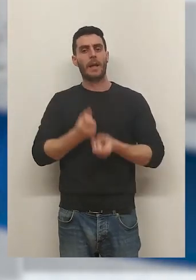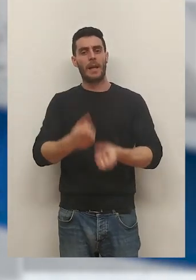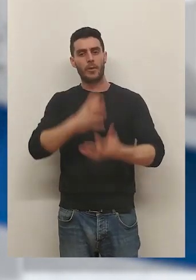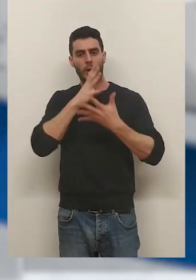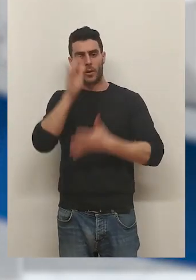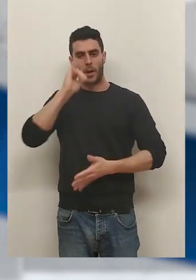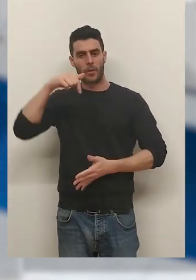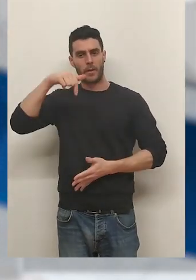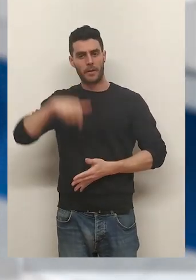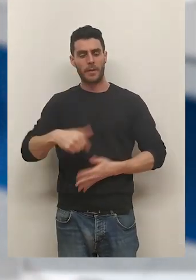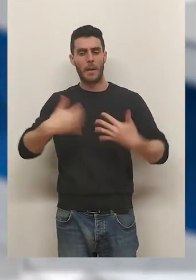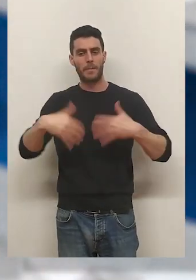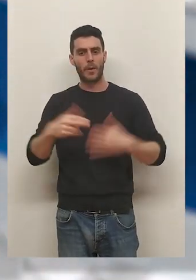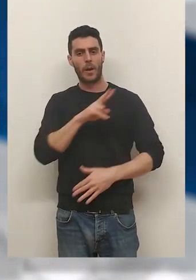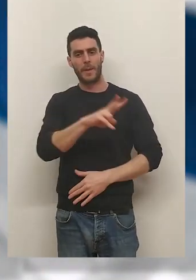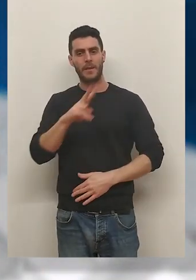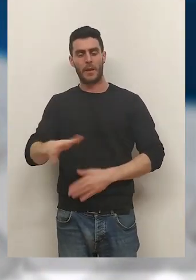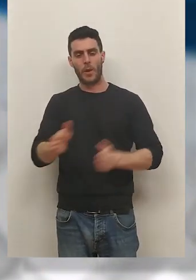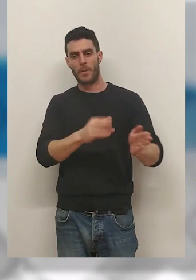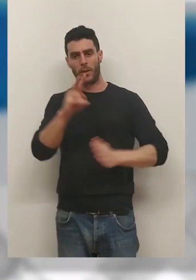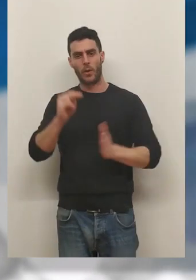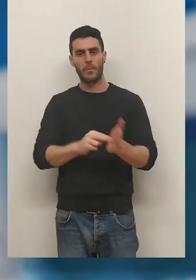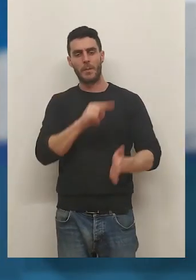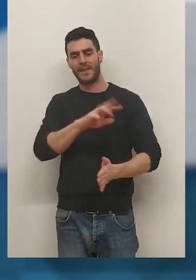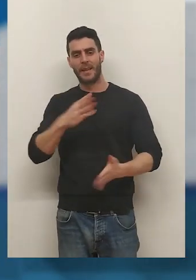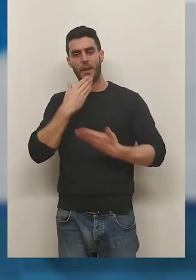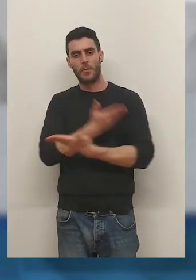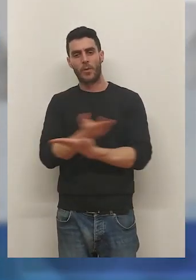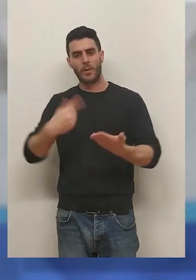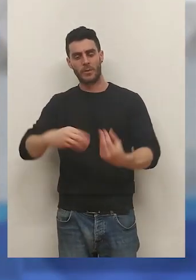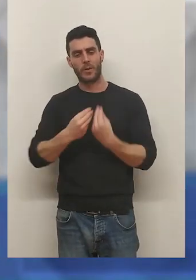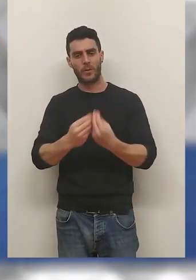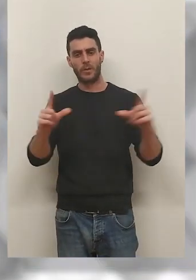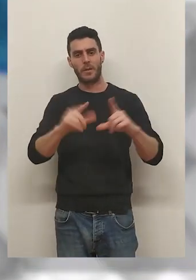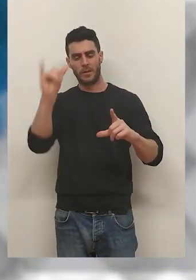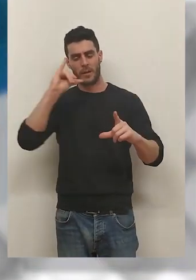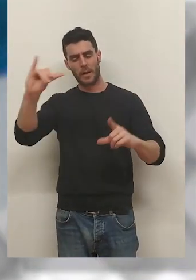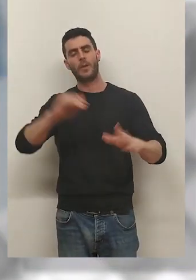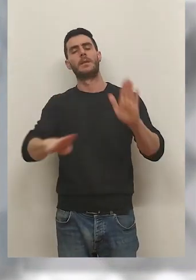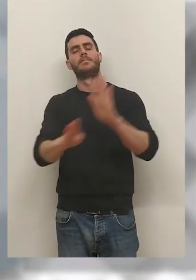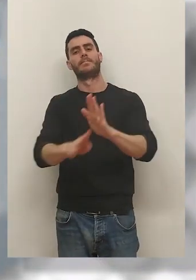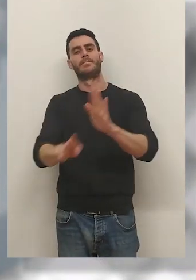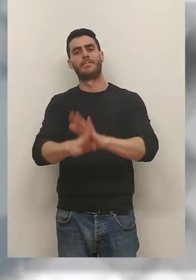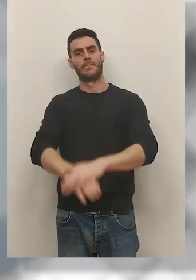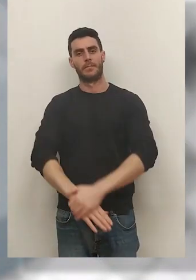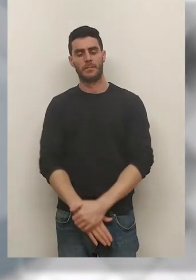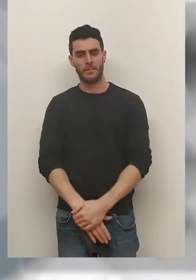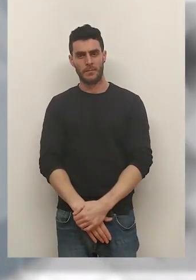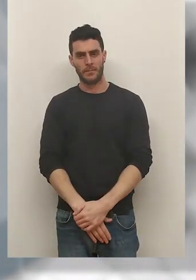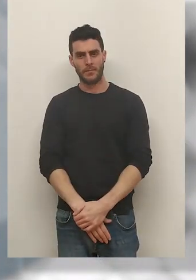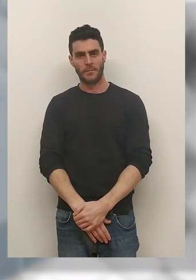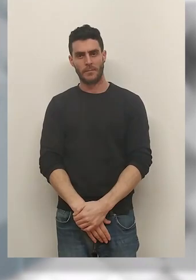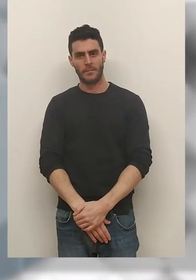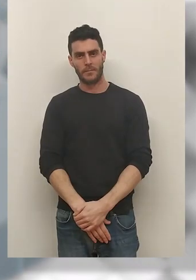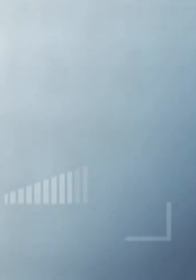relato informativo de la actualidad riojana de este miércoles 22 de marzo de 2023. Gracias por su confianza y sigan en la compañía de TVR.